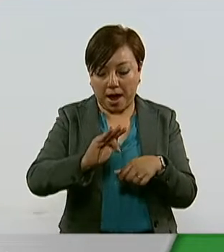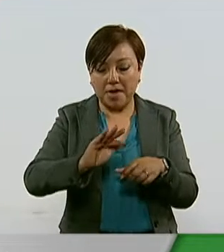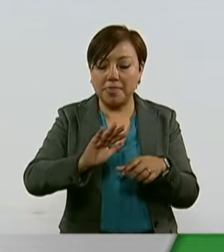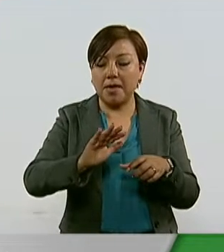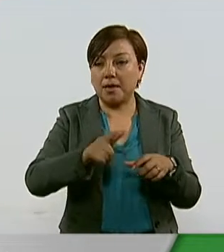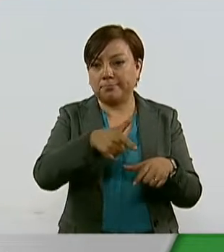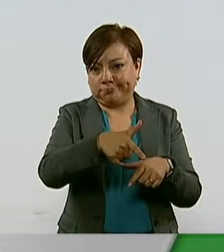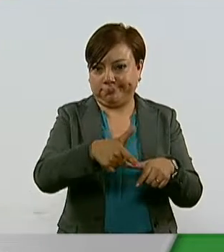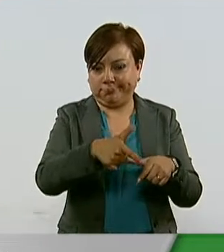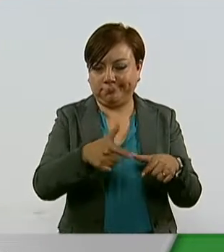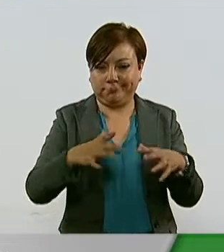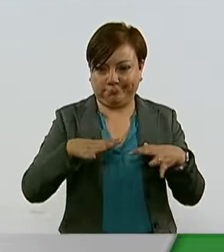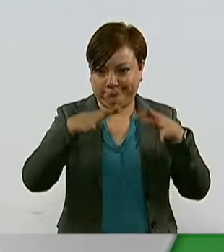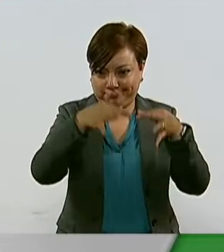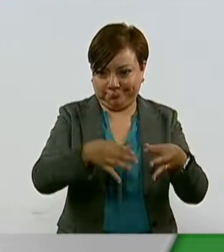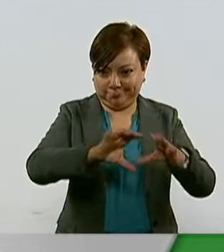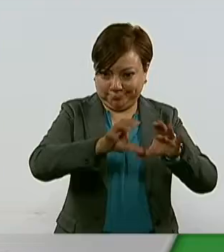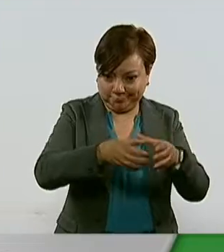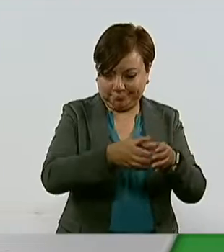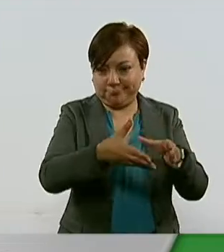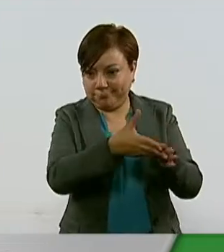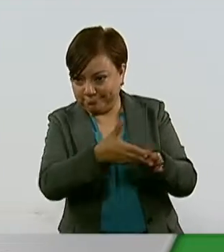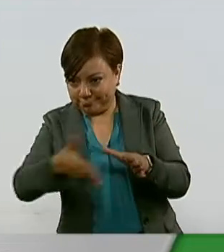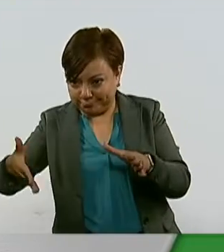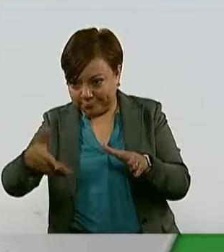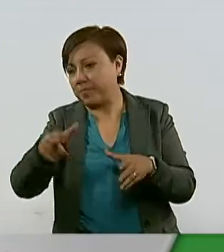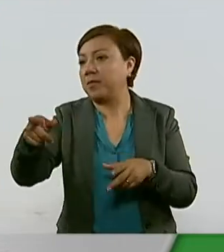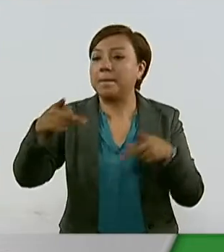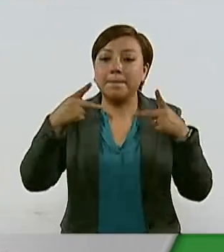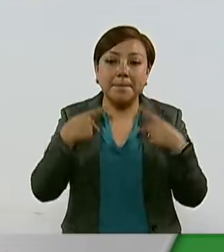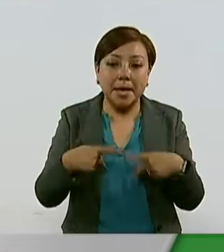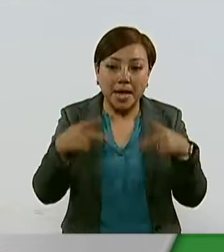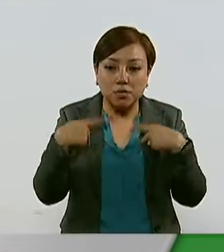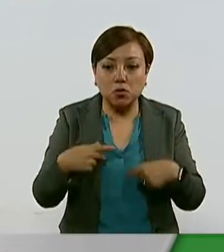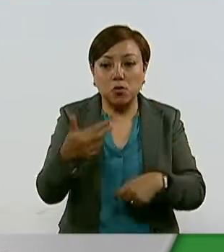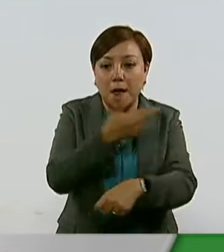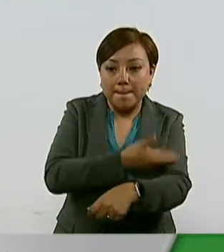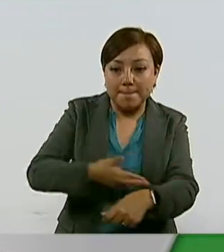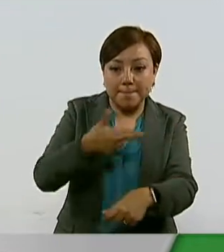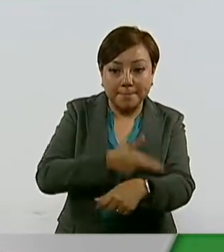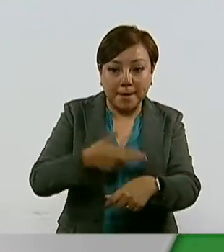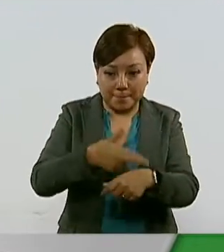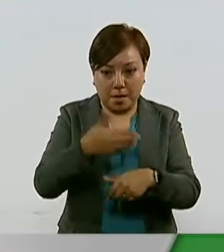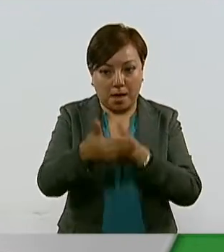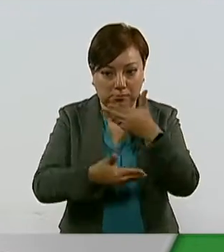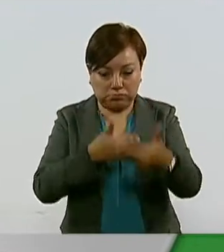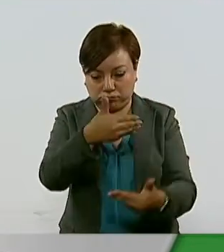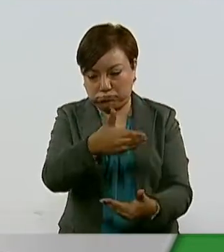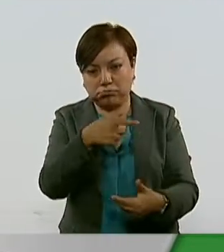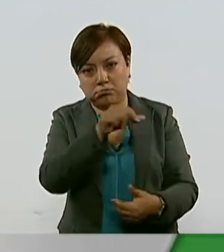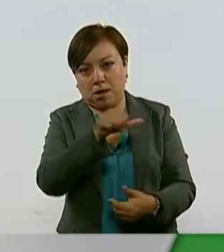dar pie a los plazos para recibir las solicitudes de procedencia contra funcionarios públicos.